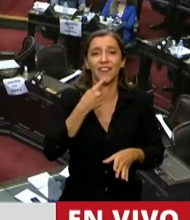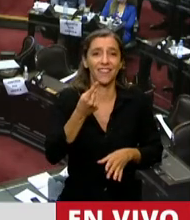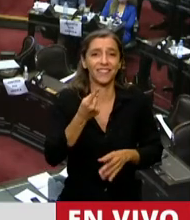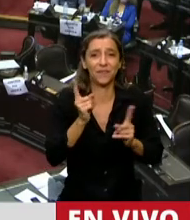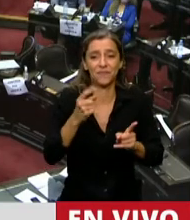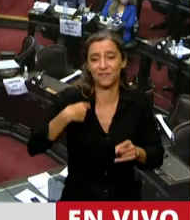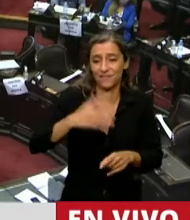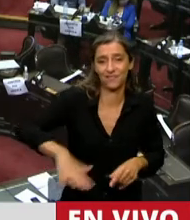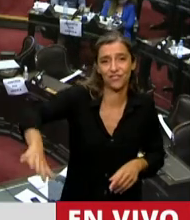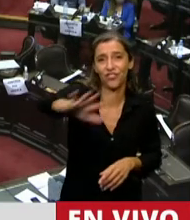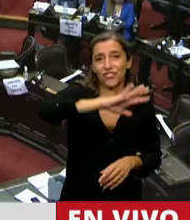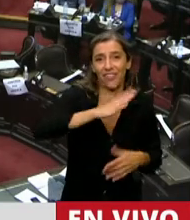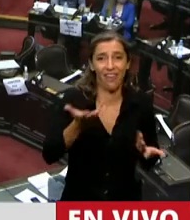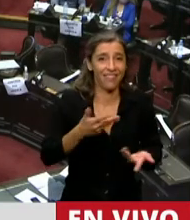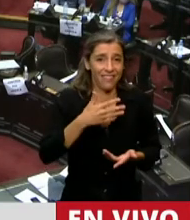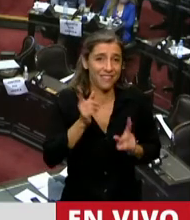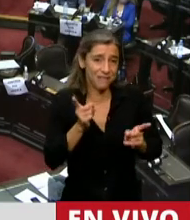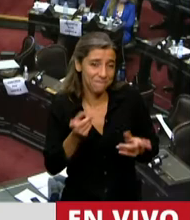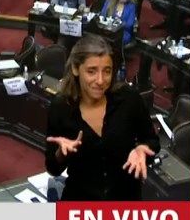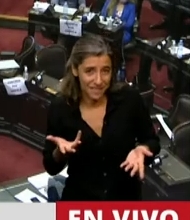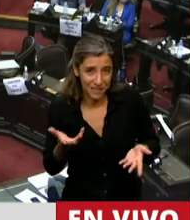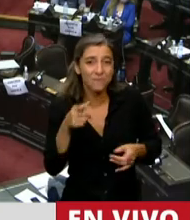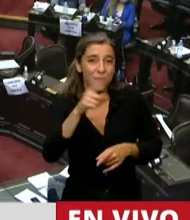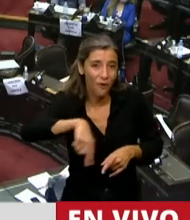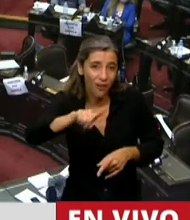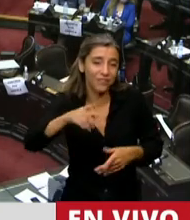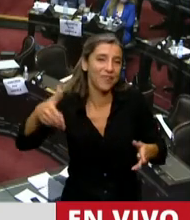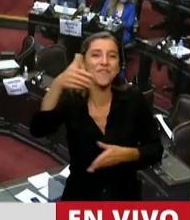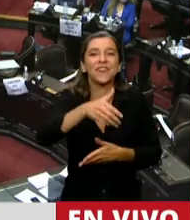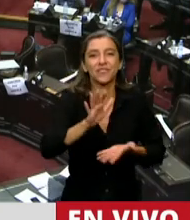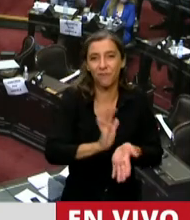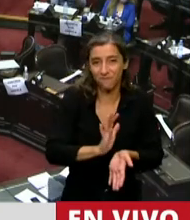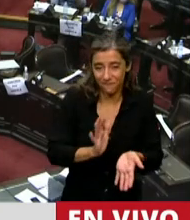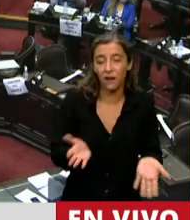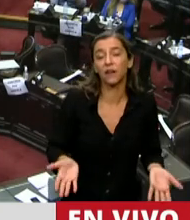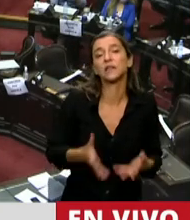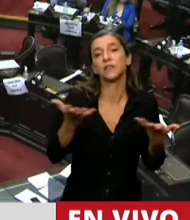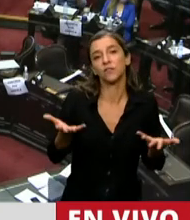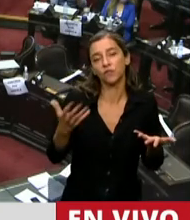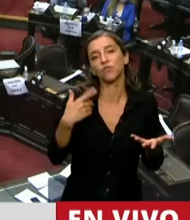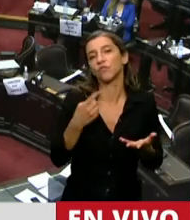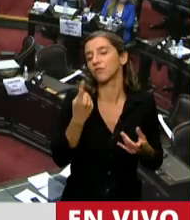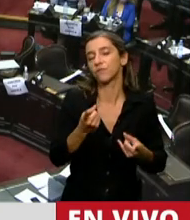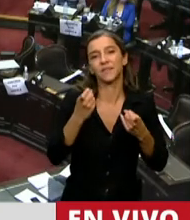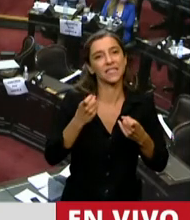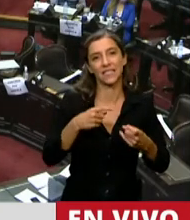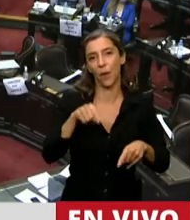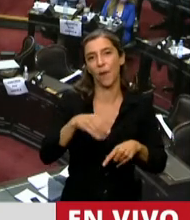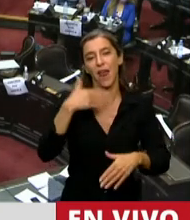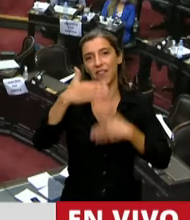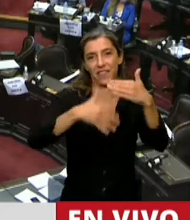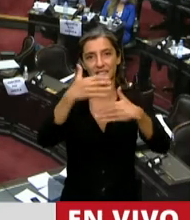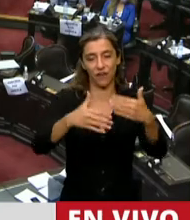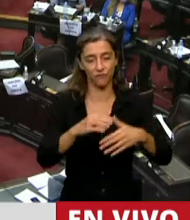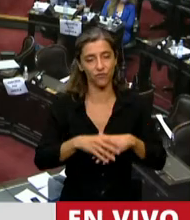otras necesidades y que por lo tanto es necesario para el desarrollo integral del sistema. Hay